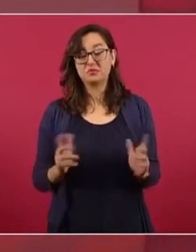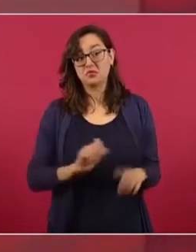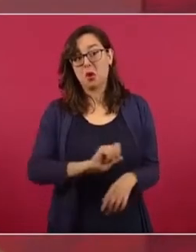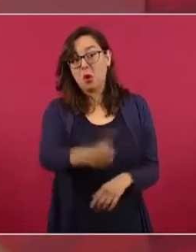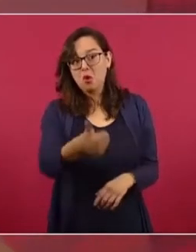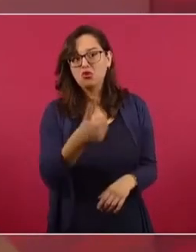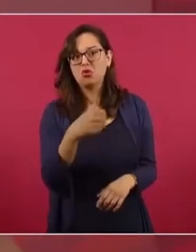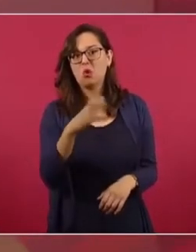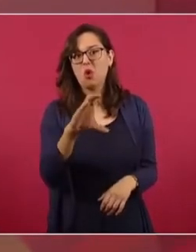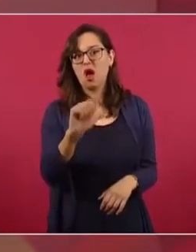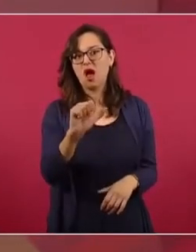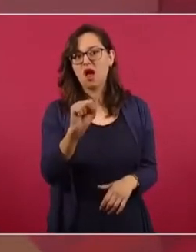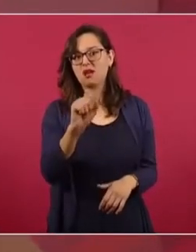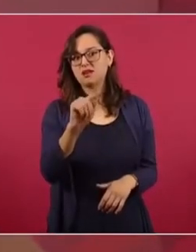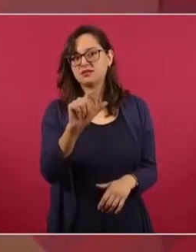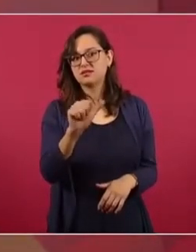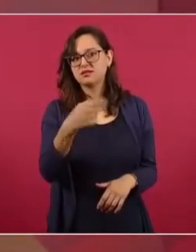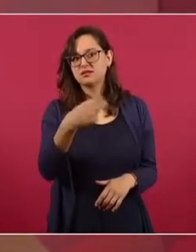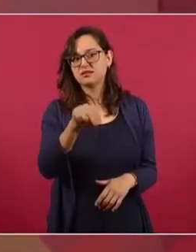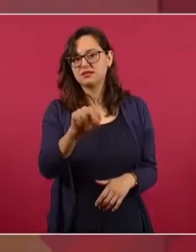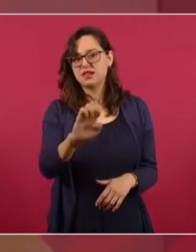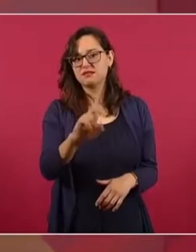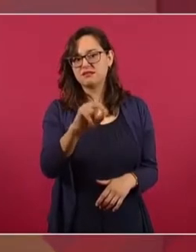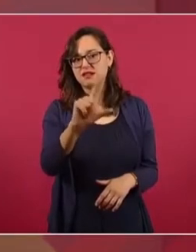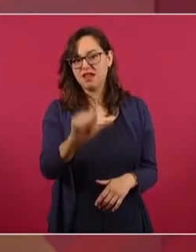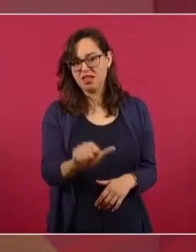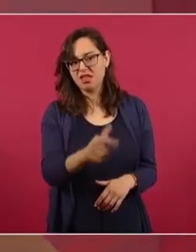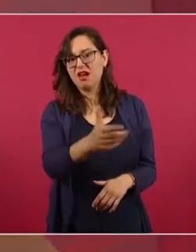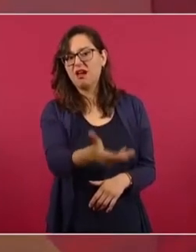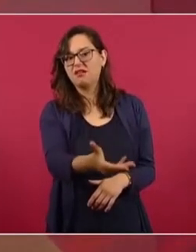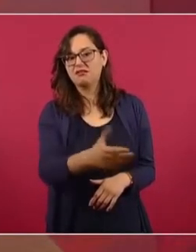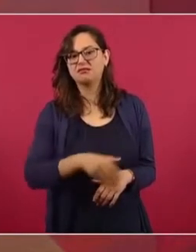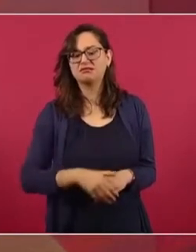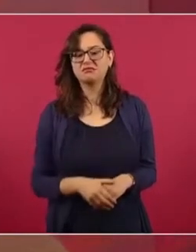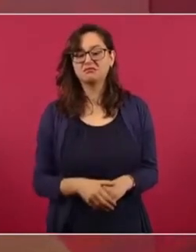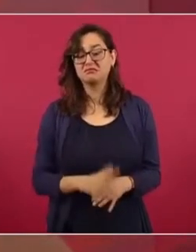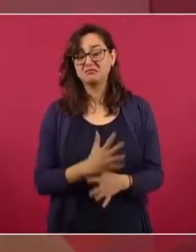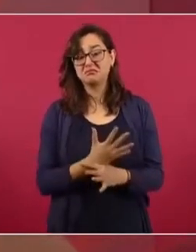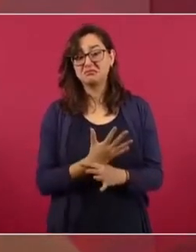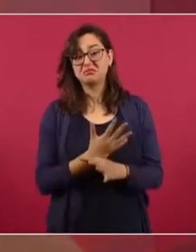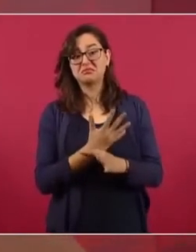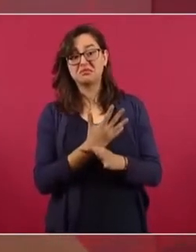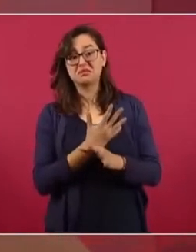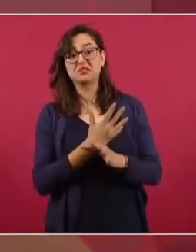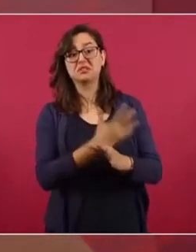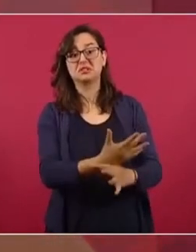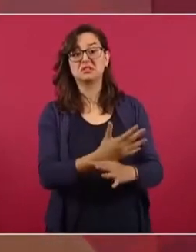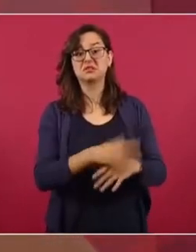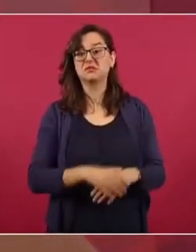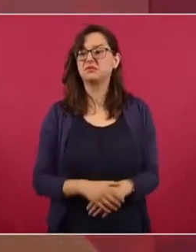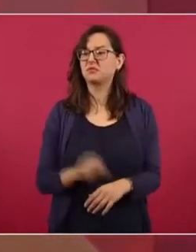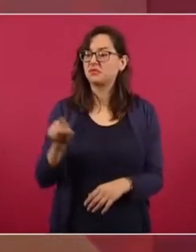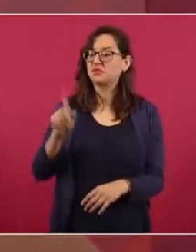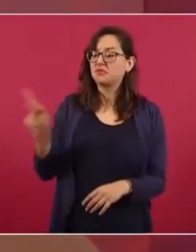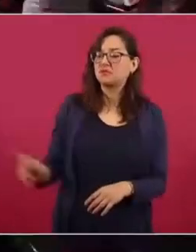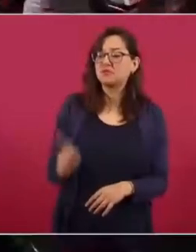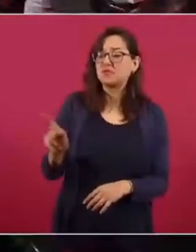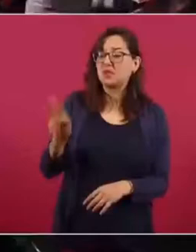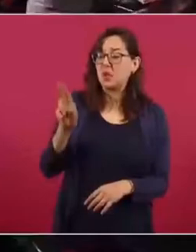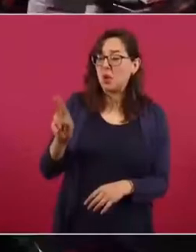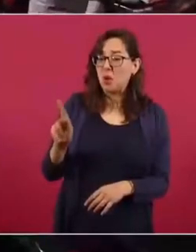que dice que Putla es un pueblo